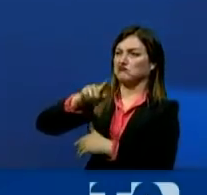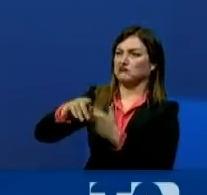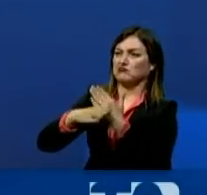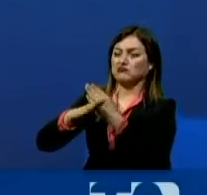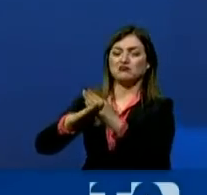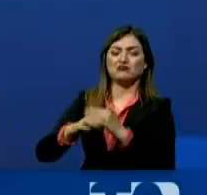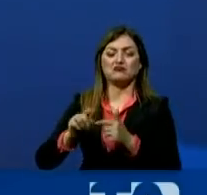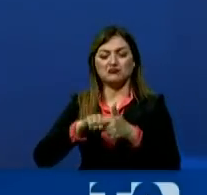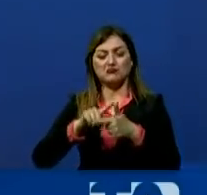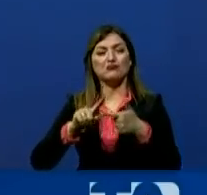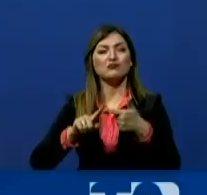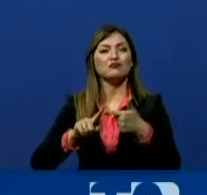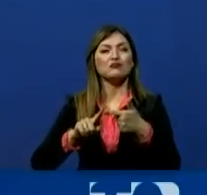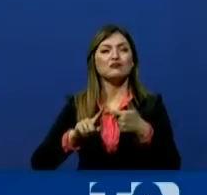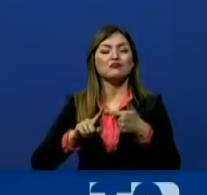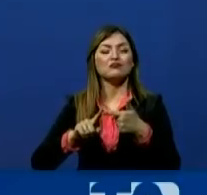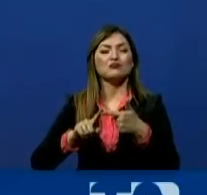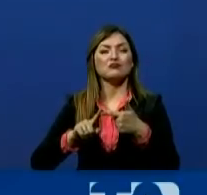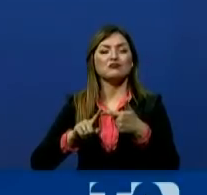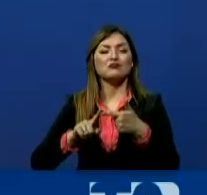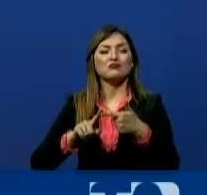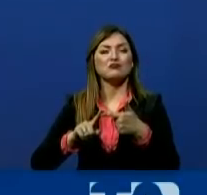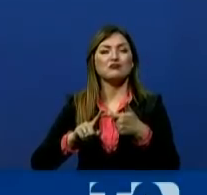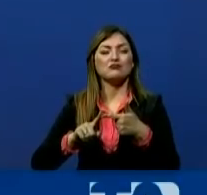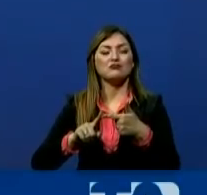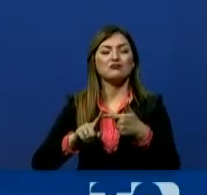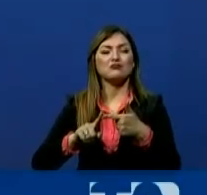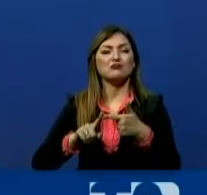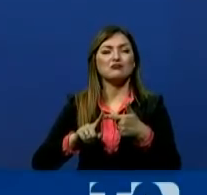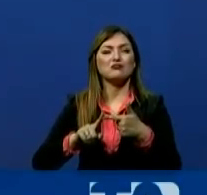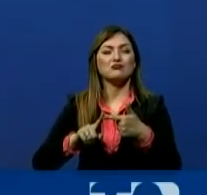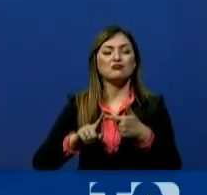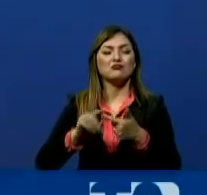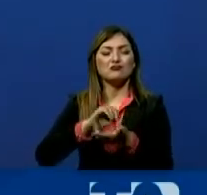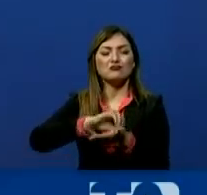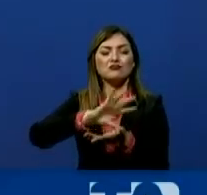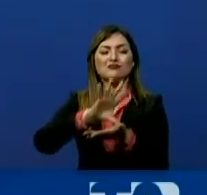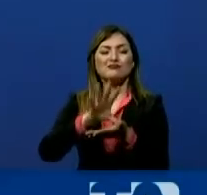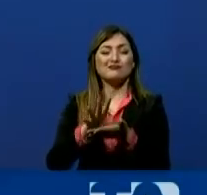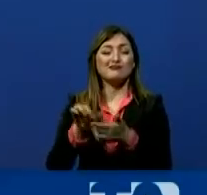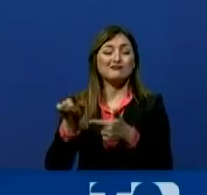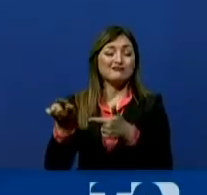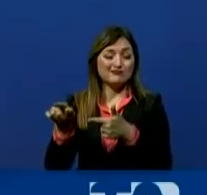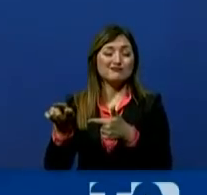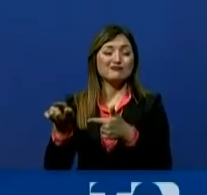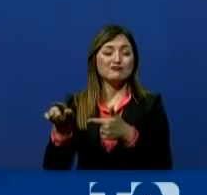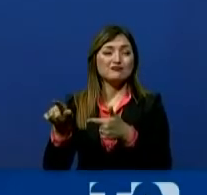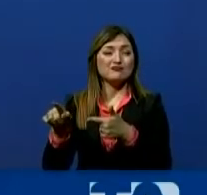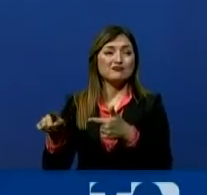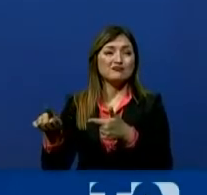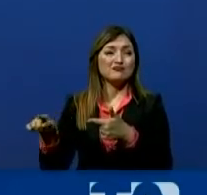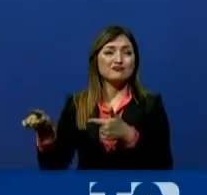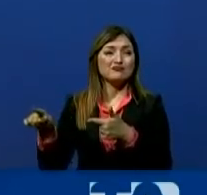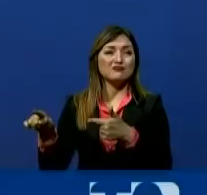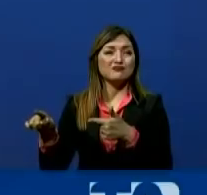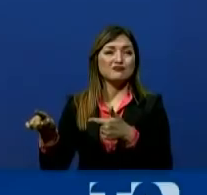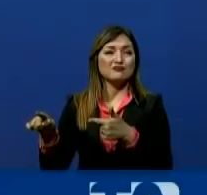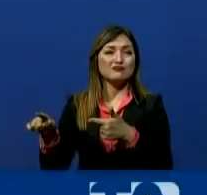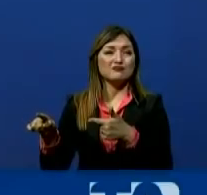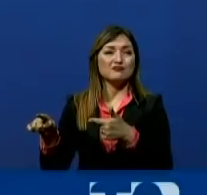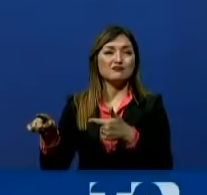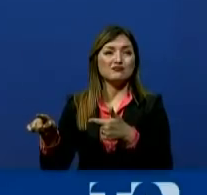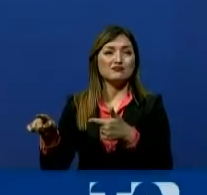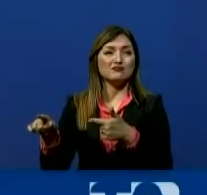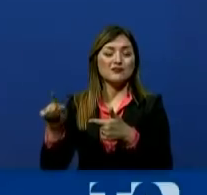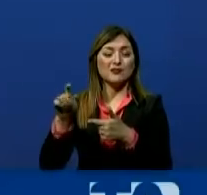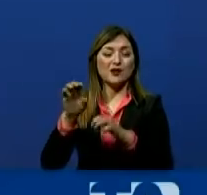inciden mucho en el Pleno. Ellos también deberían, o sea, igualmente